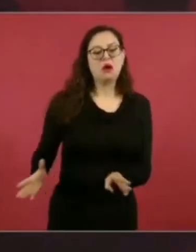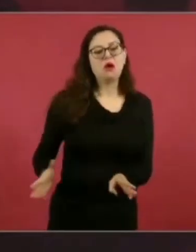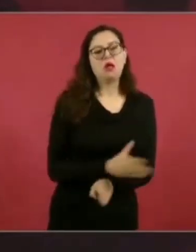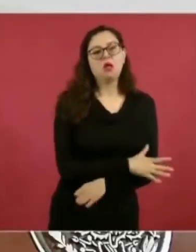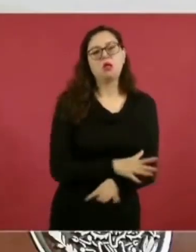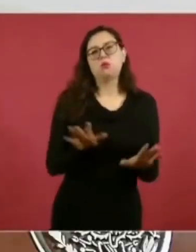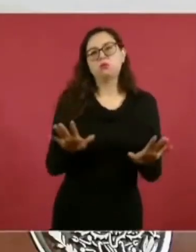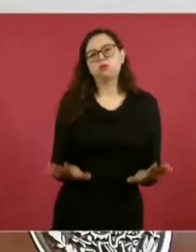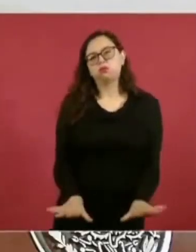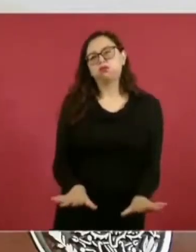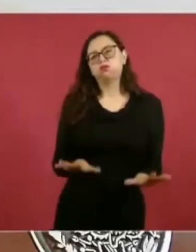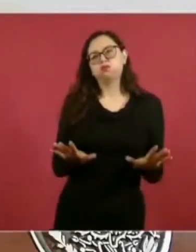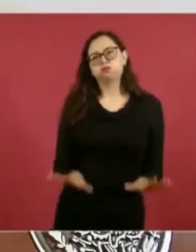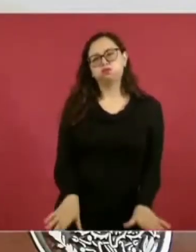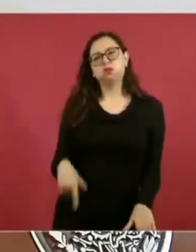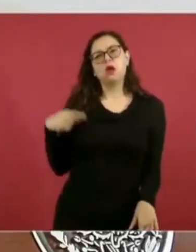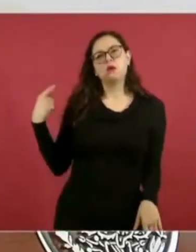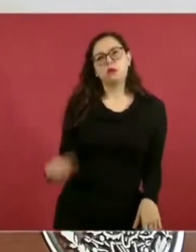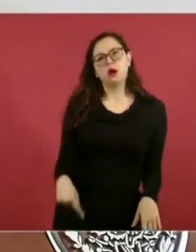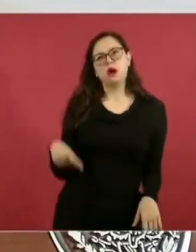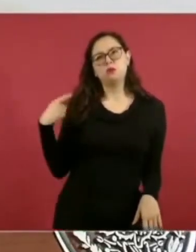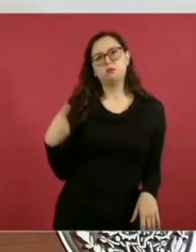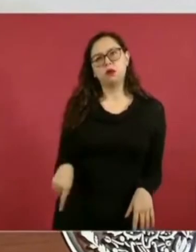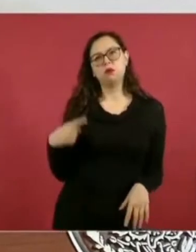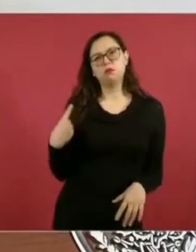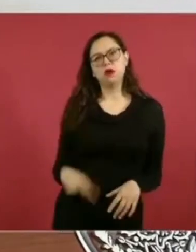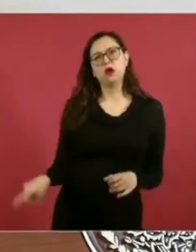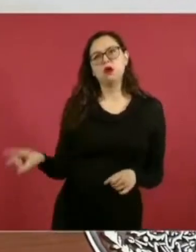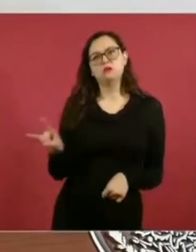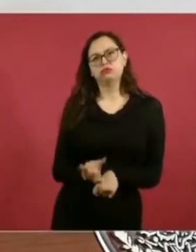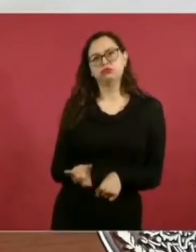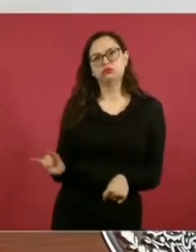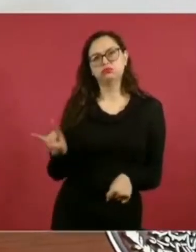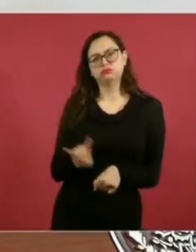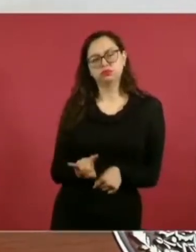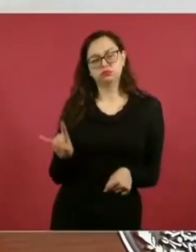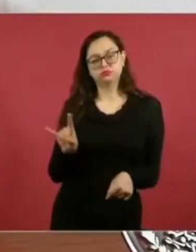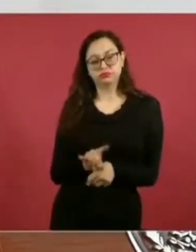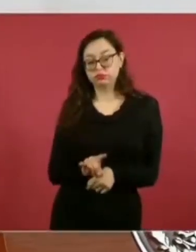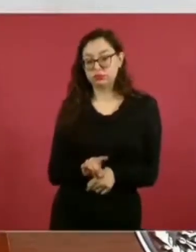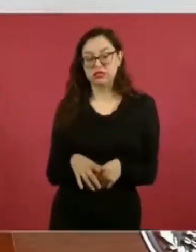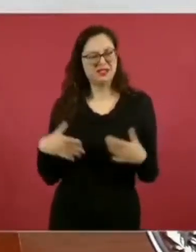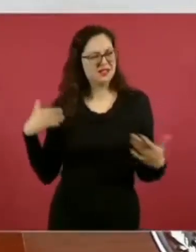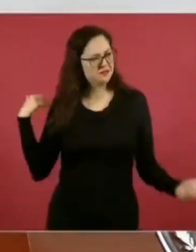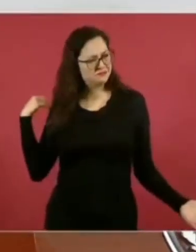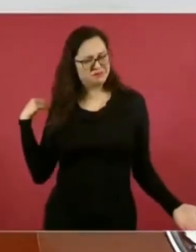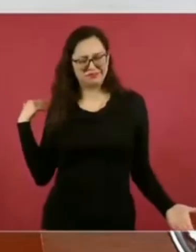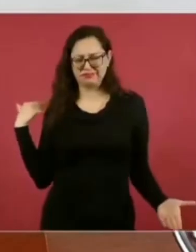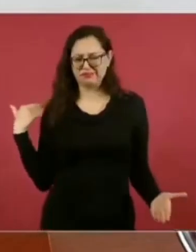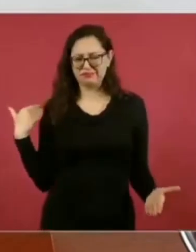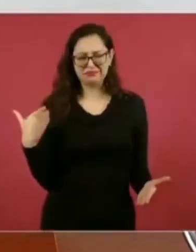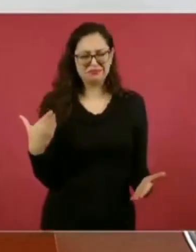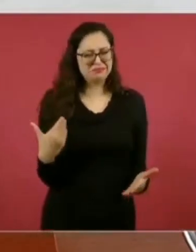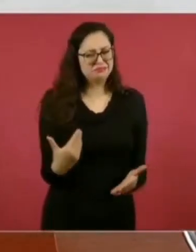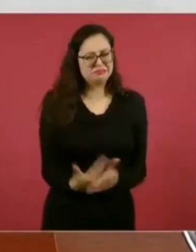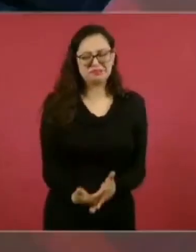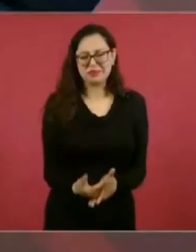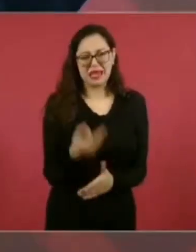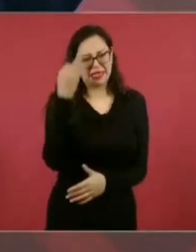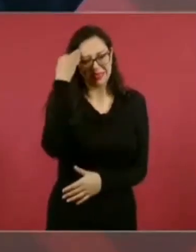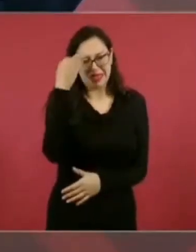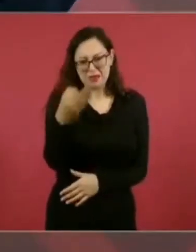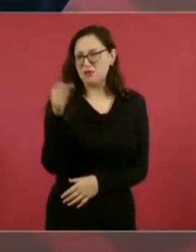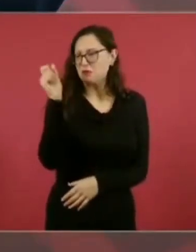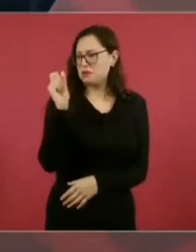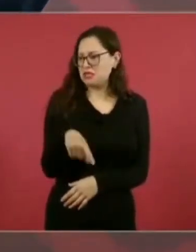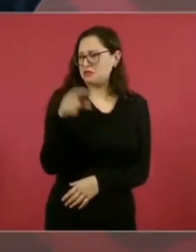Era muchísima la simulación. Esto venía de tiempo